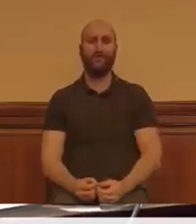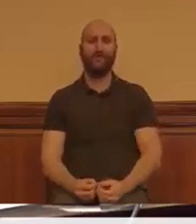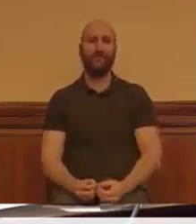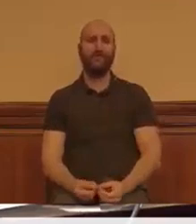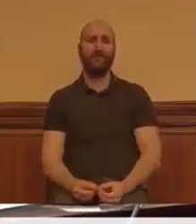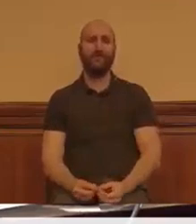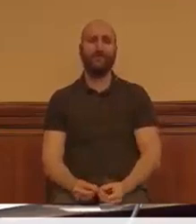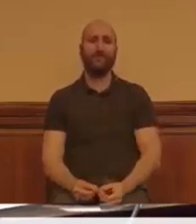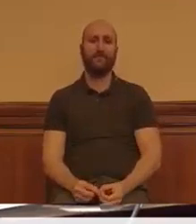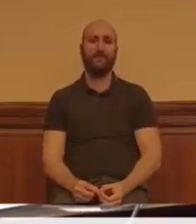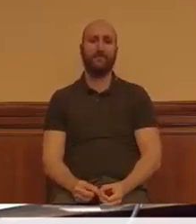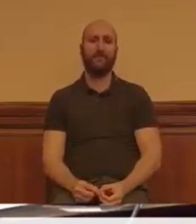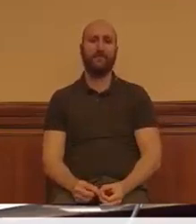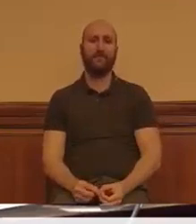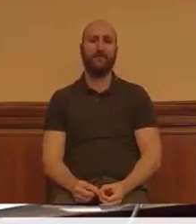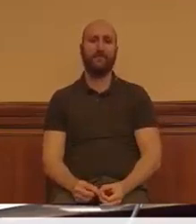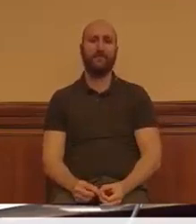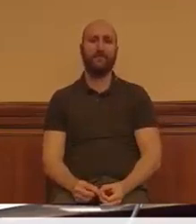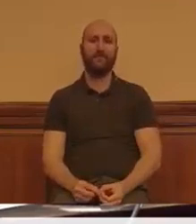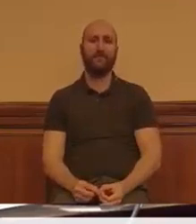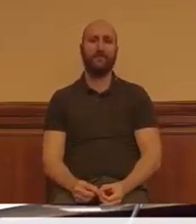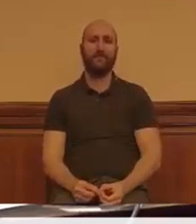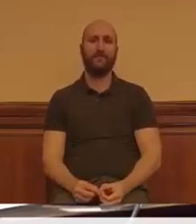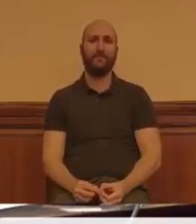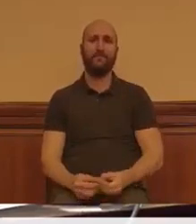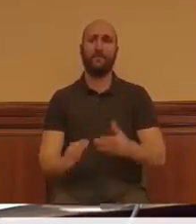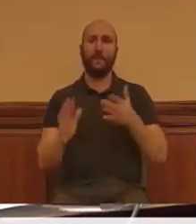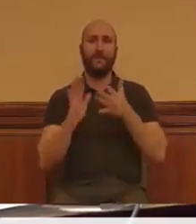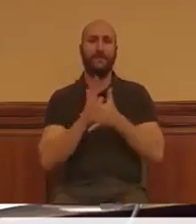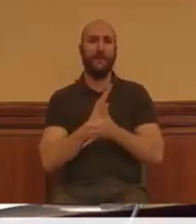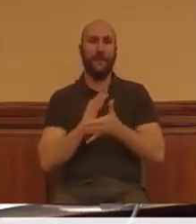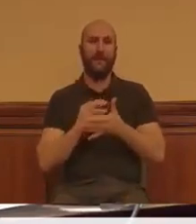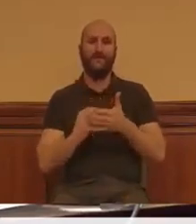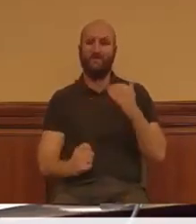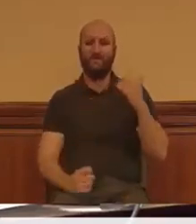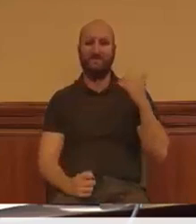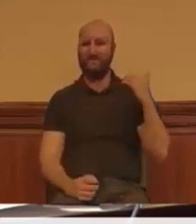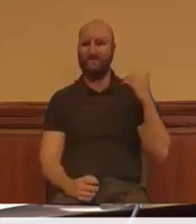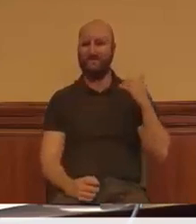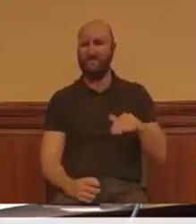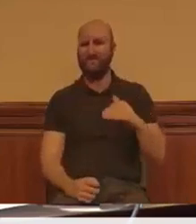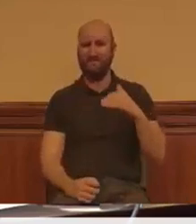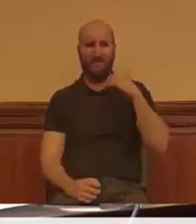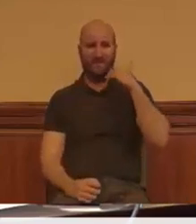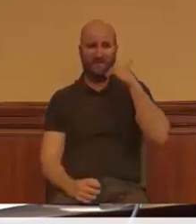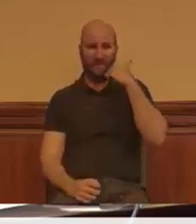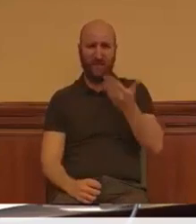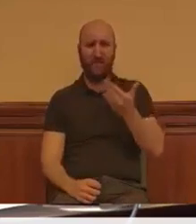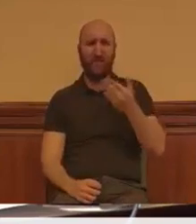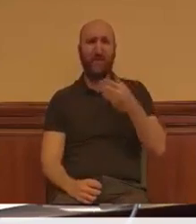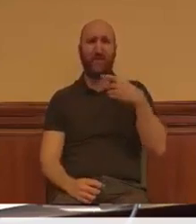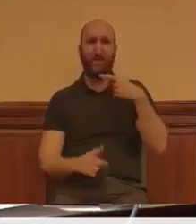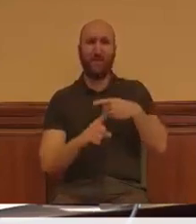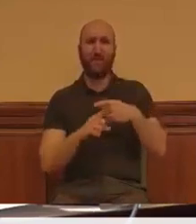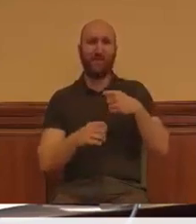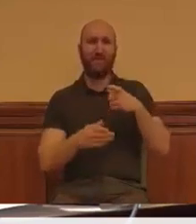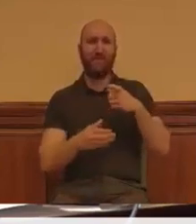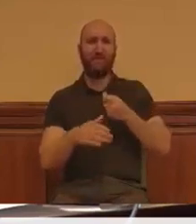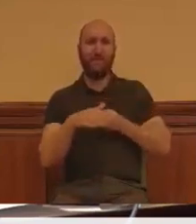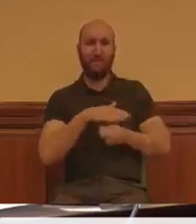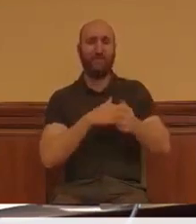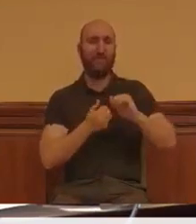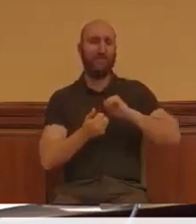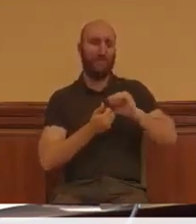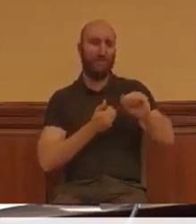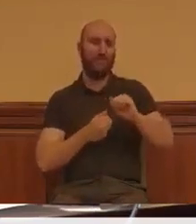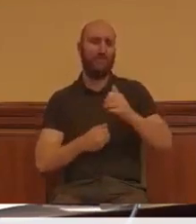Ha sido un gesto de lo más miserable, y se hizo además a conciencia por el Gobierno del